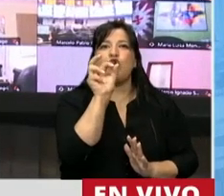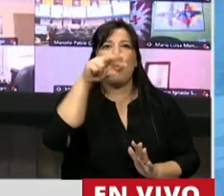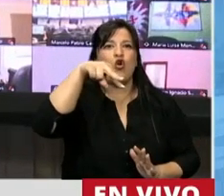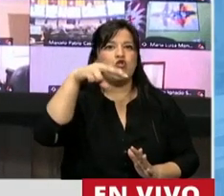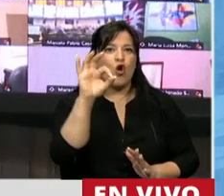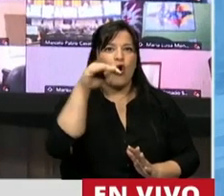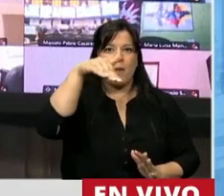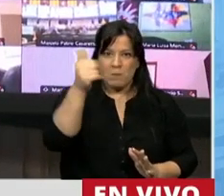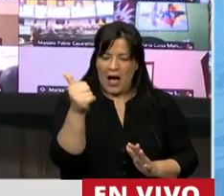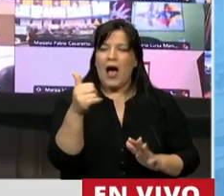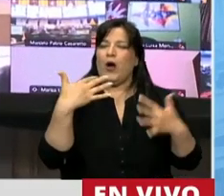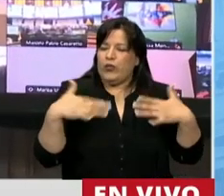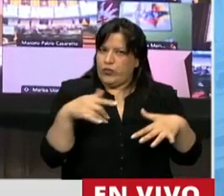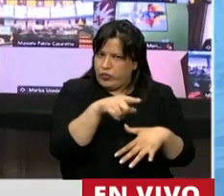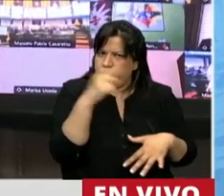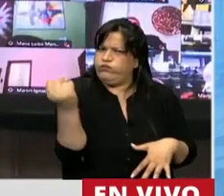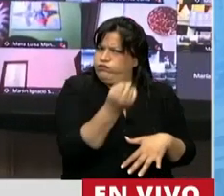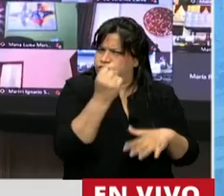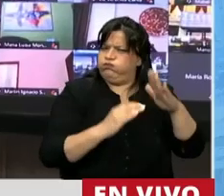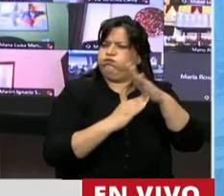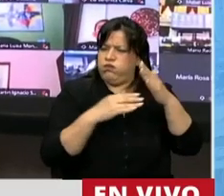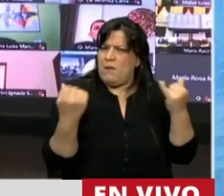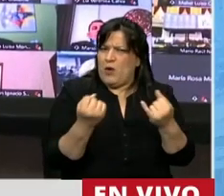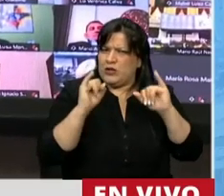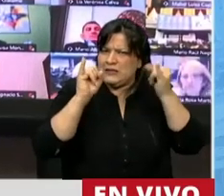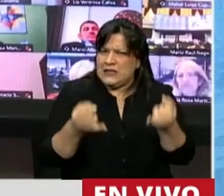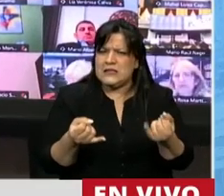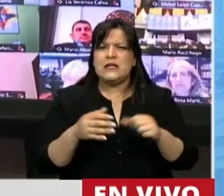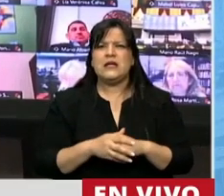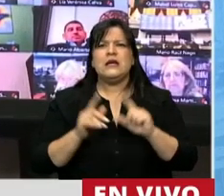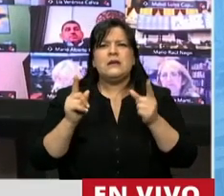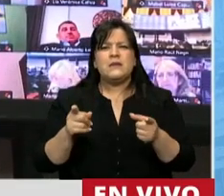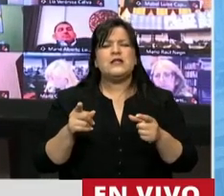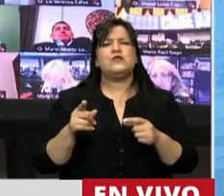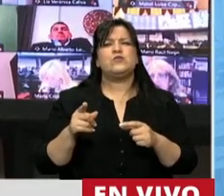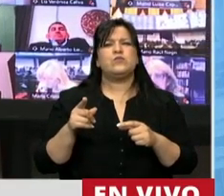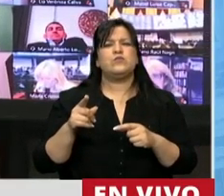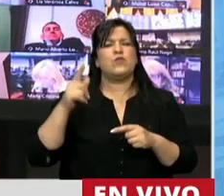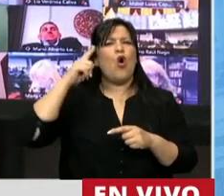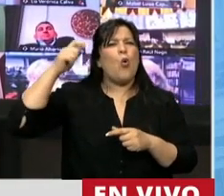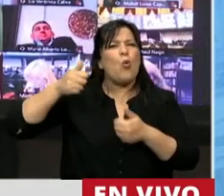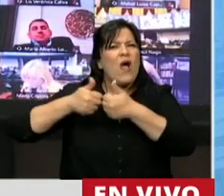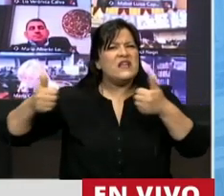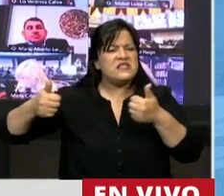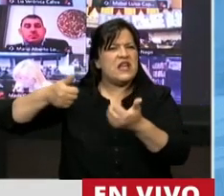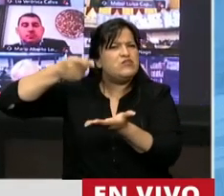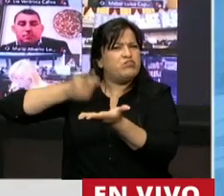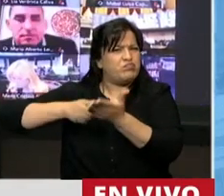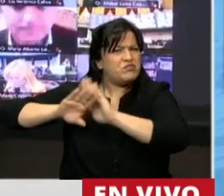ente de la federación con estatus de provincia, como lo ha dicho la corte en reiteradas oportunidades.